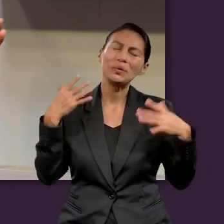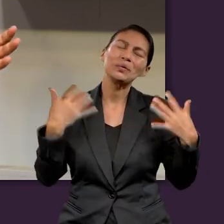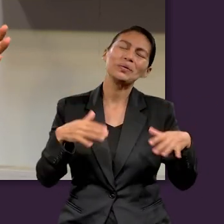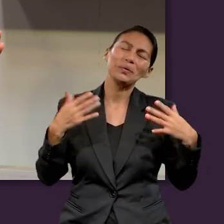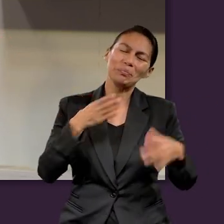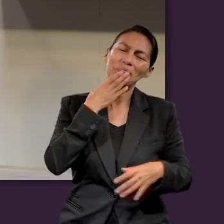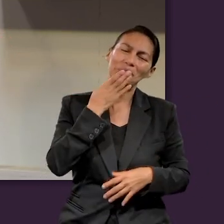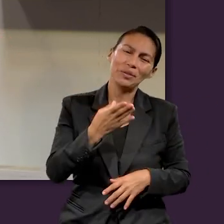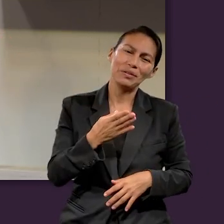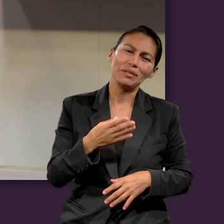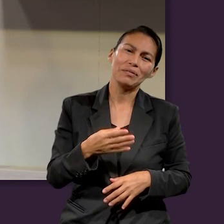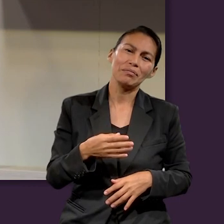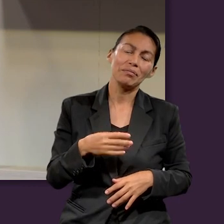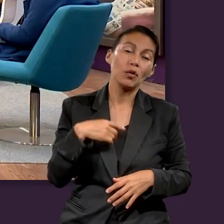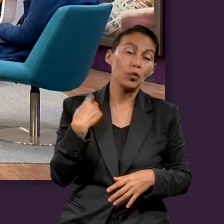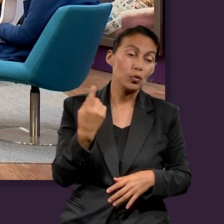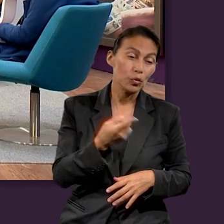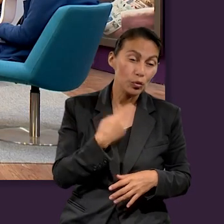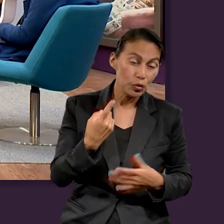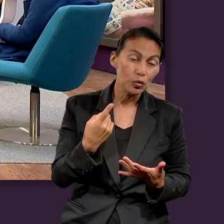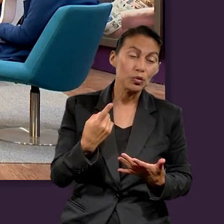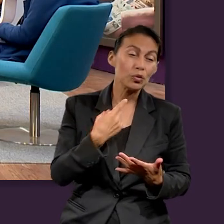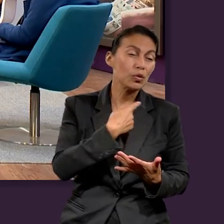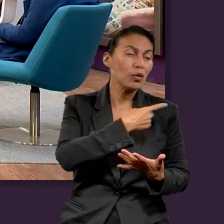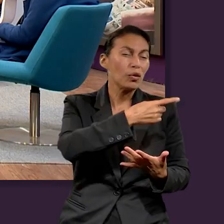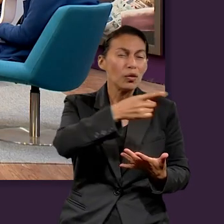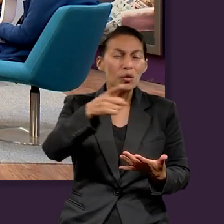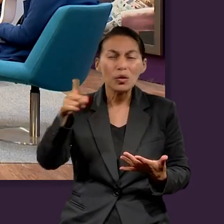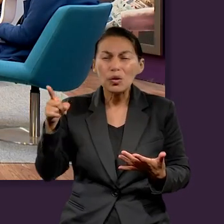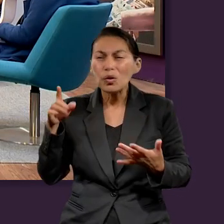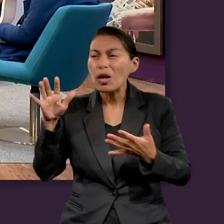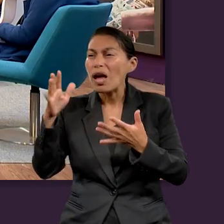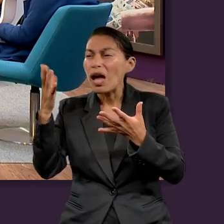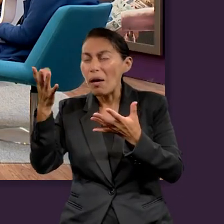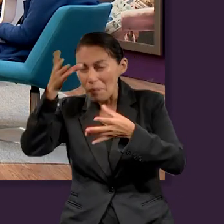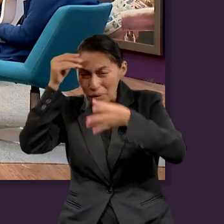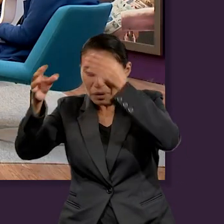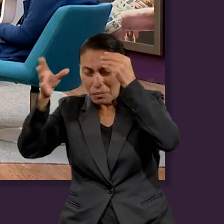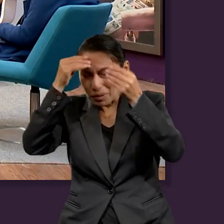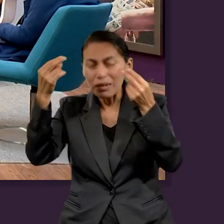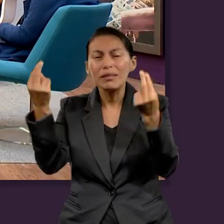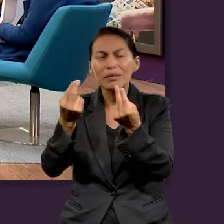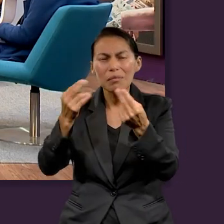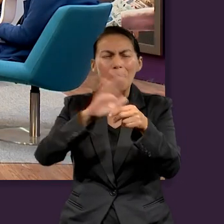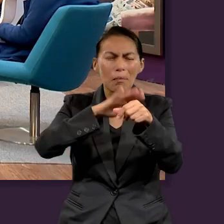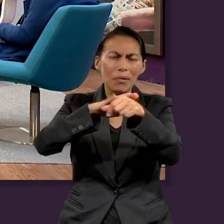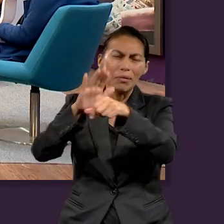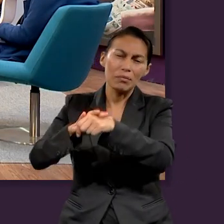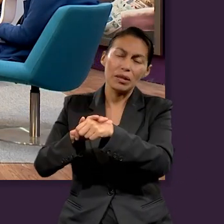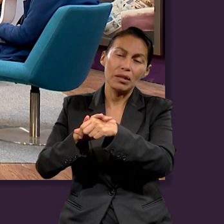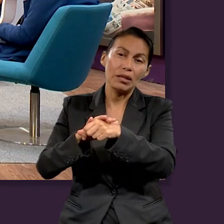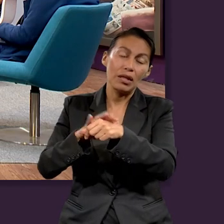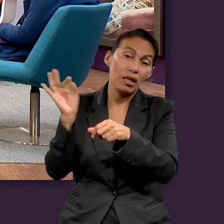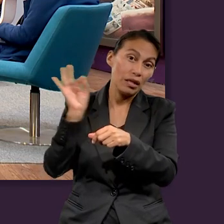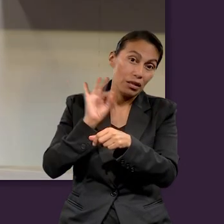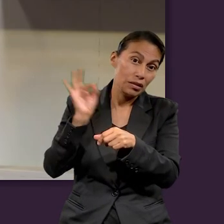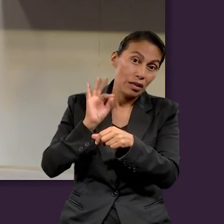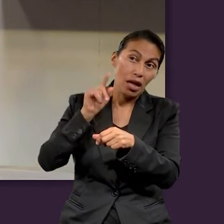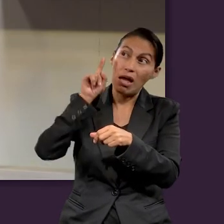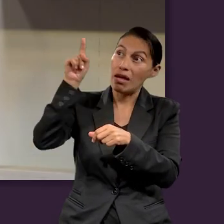se sintieron? ¿Excelente? Sí. Muy bien. Hay mucho que nosotros todavía tenemos que seguir aprendiendo. No lo sabemos todo.